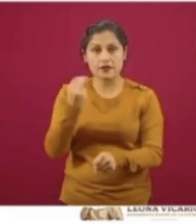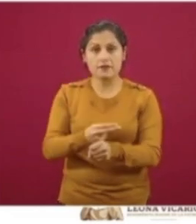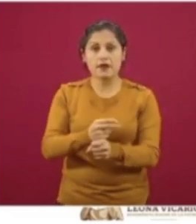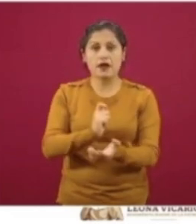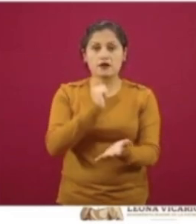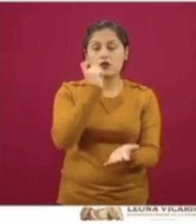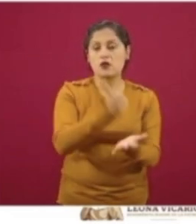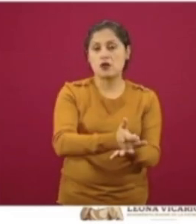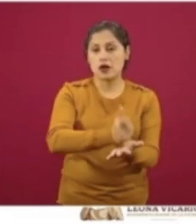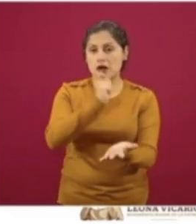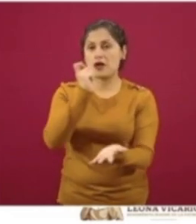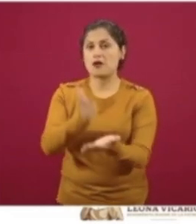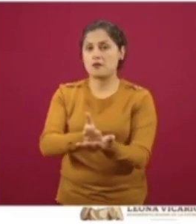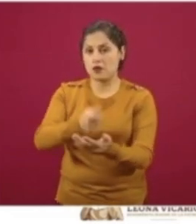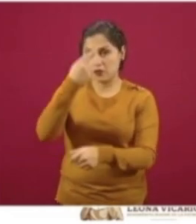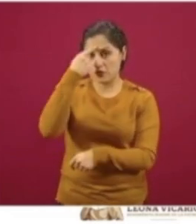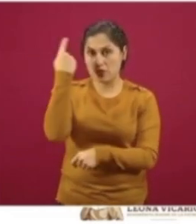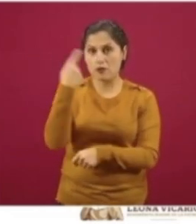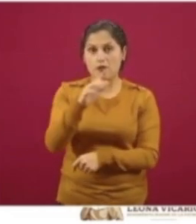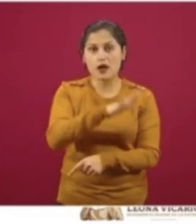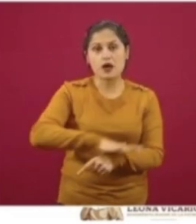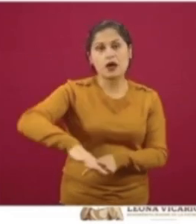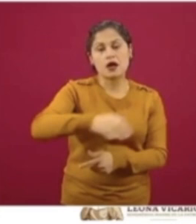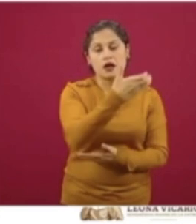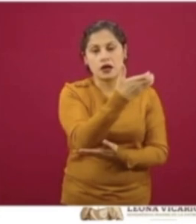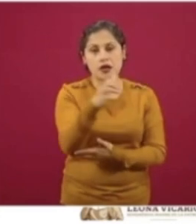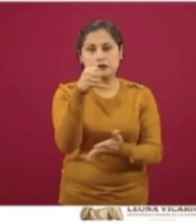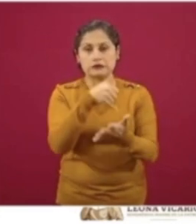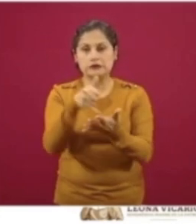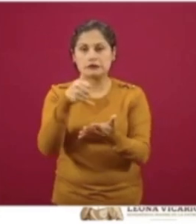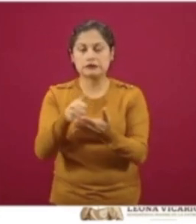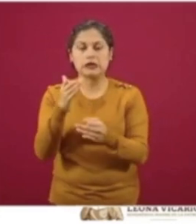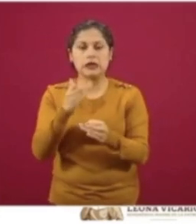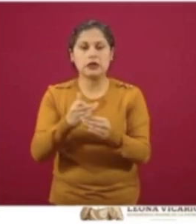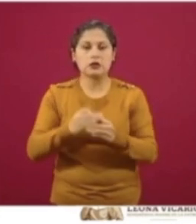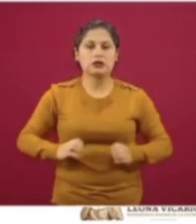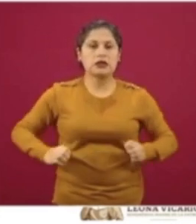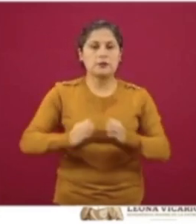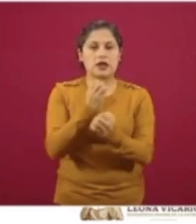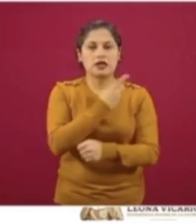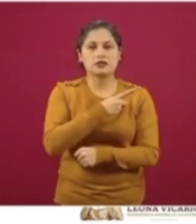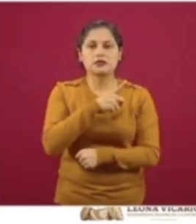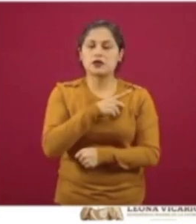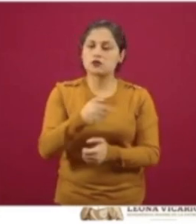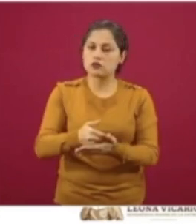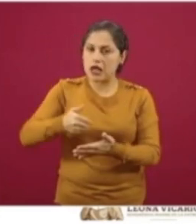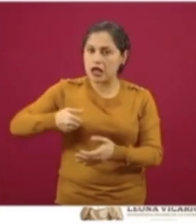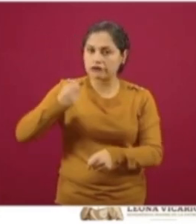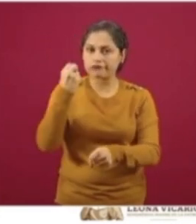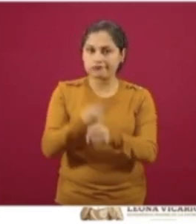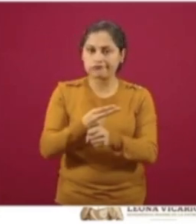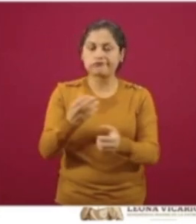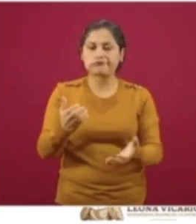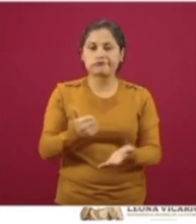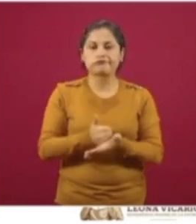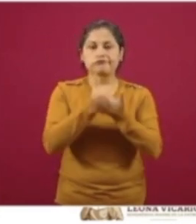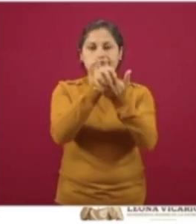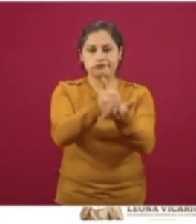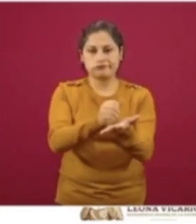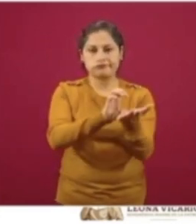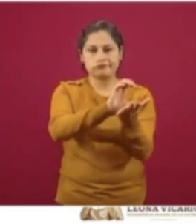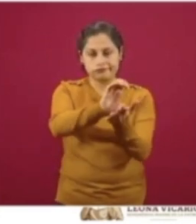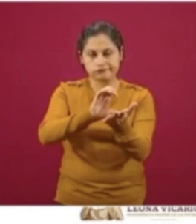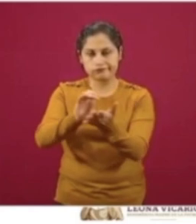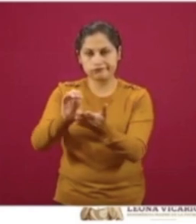programa para apoyar a los productores en esta contingencia de coronavirus y también para sostener ese esfuerzo